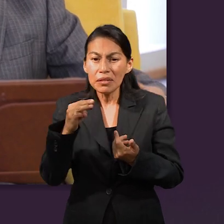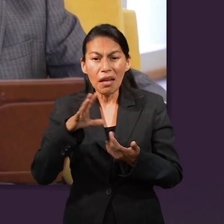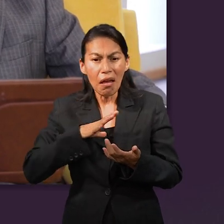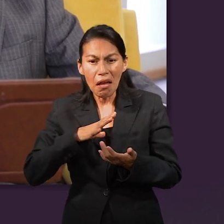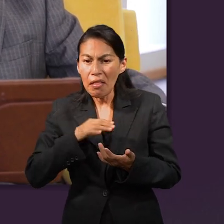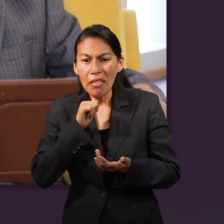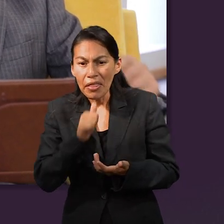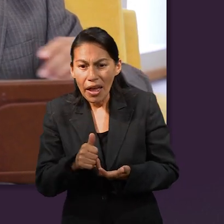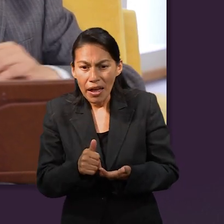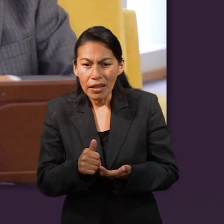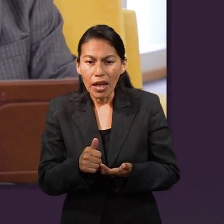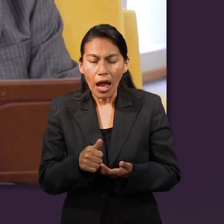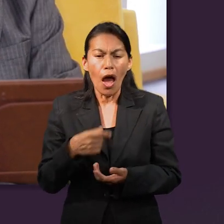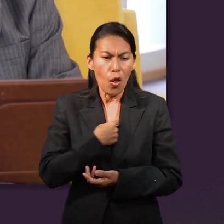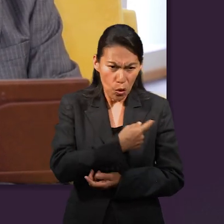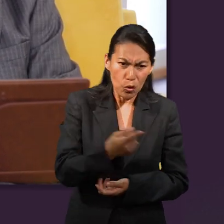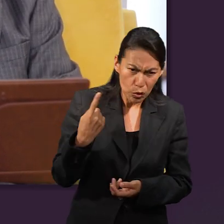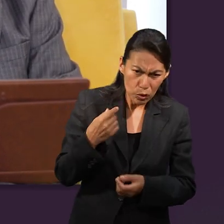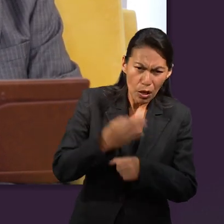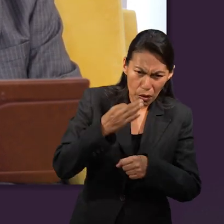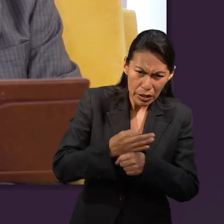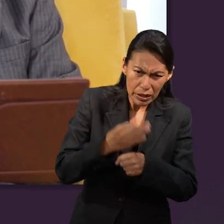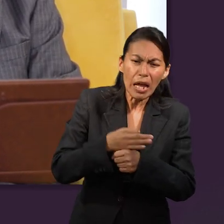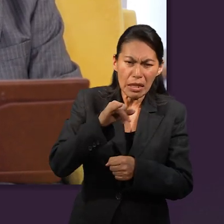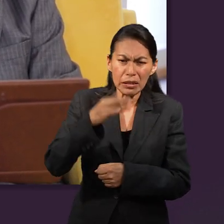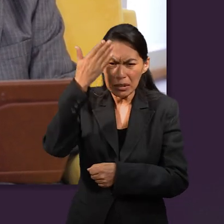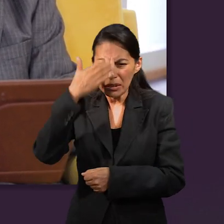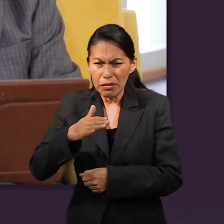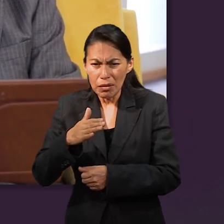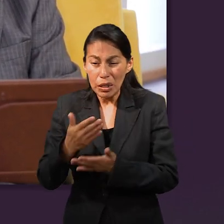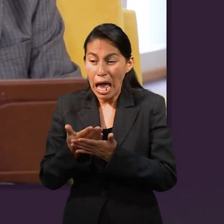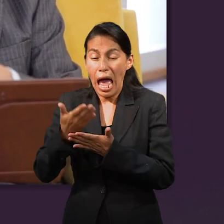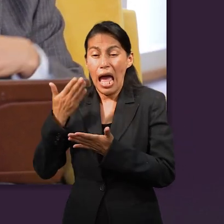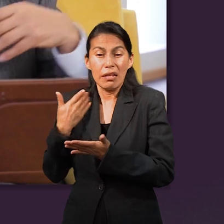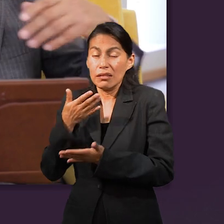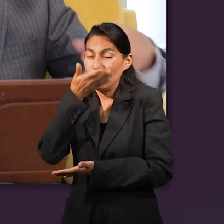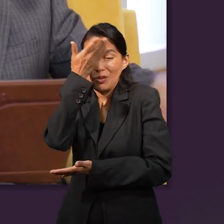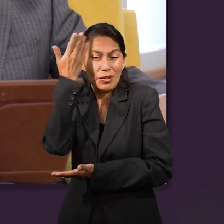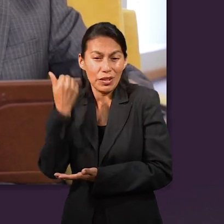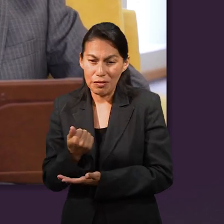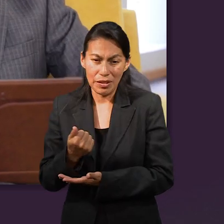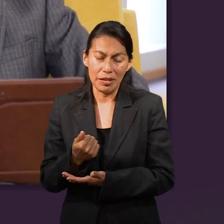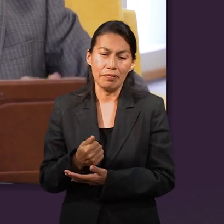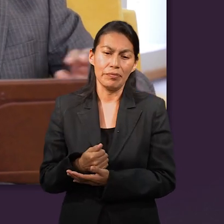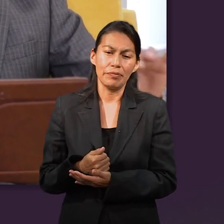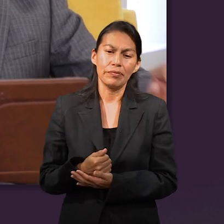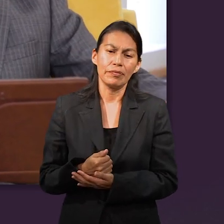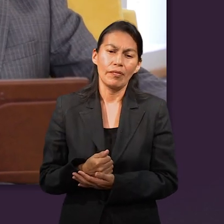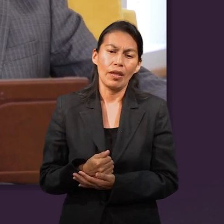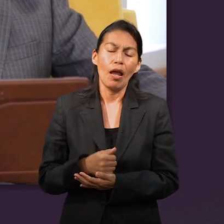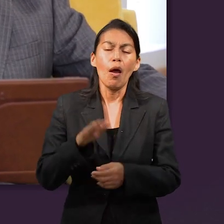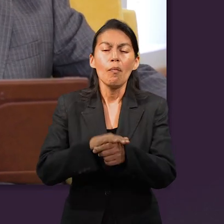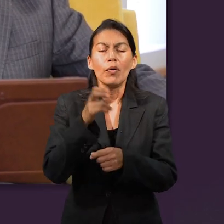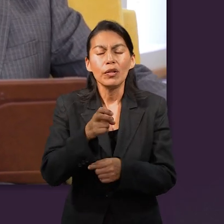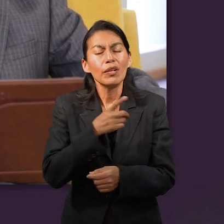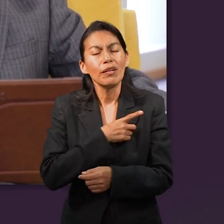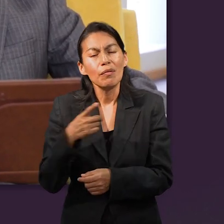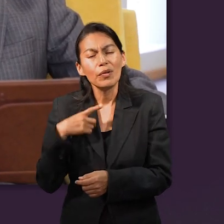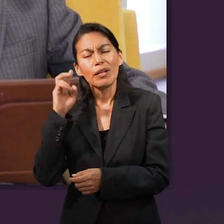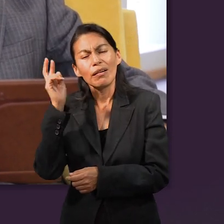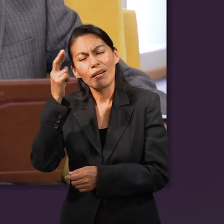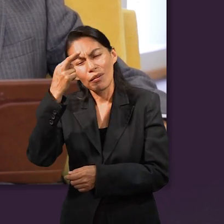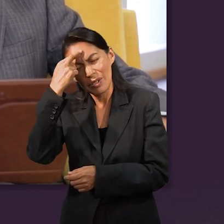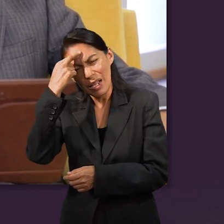Porque nosotros ya sabemos que Dios odia la mentira, ama al pecador. Por eso es que tenemos que recordar